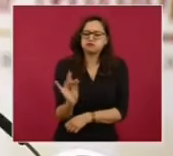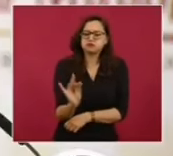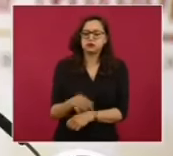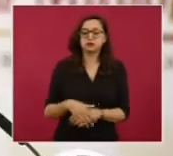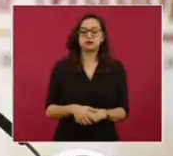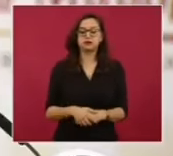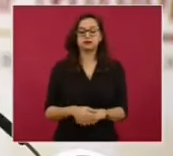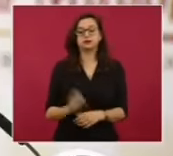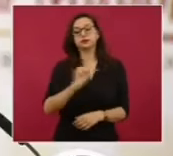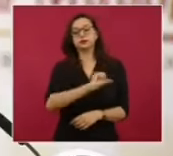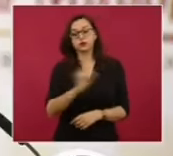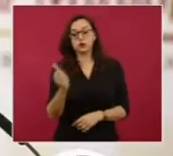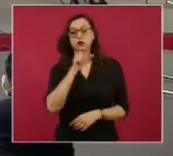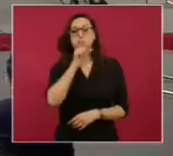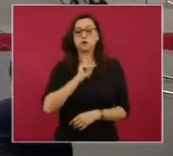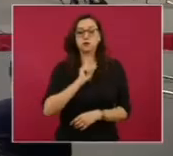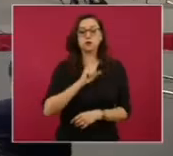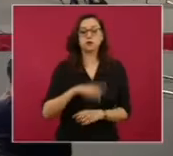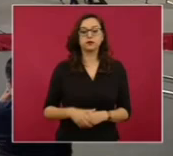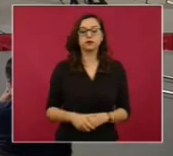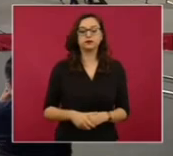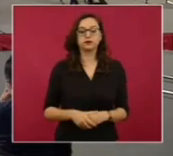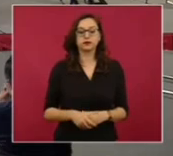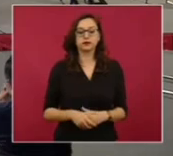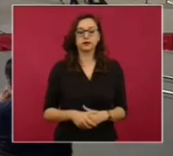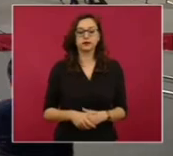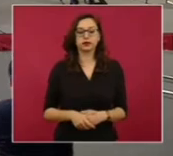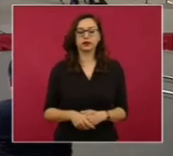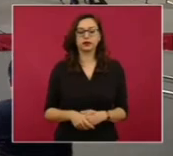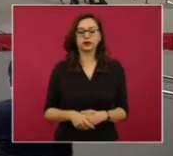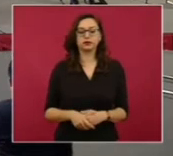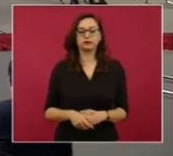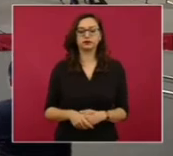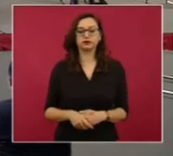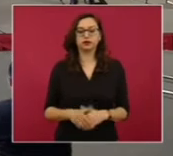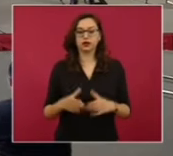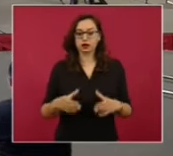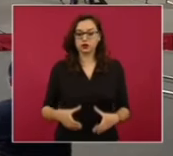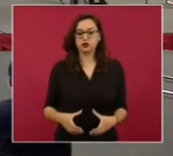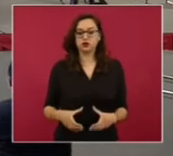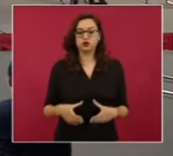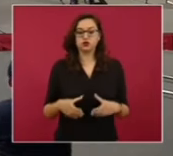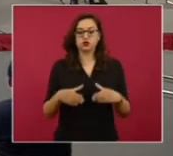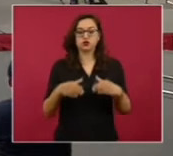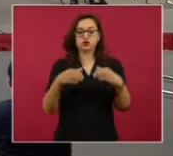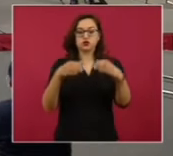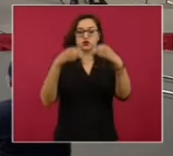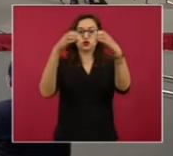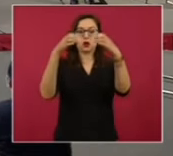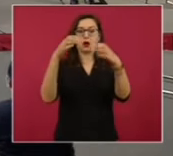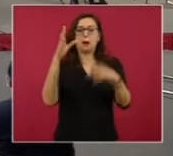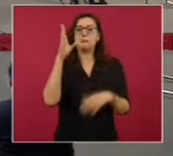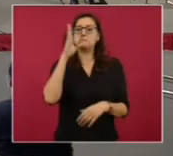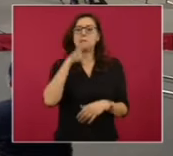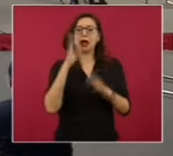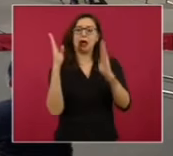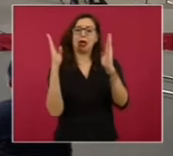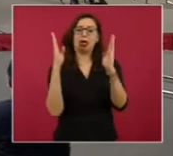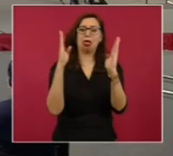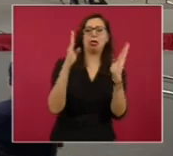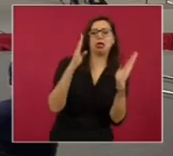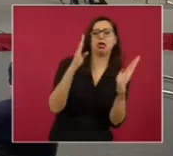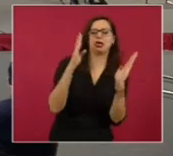Tenemos otra, que la torre de control está inclinada, falso.